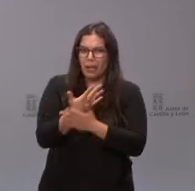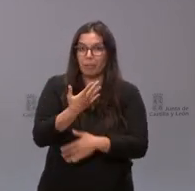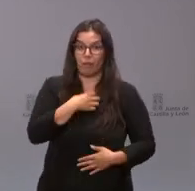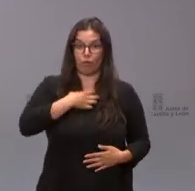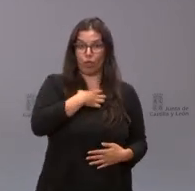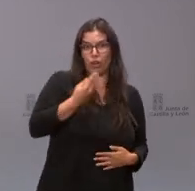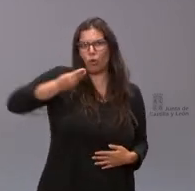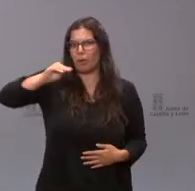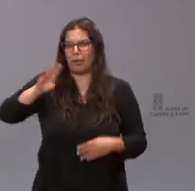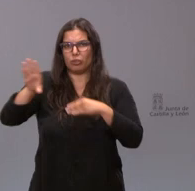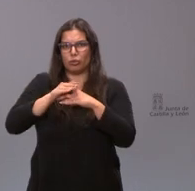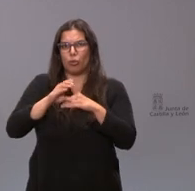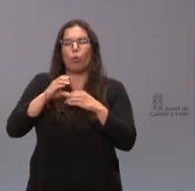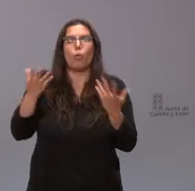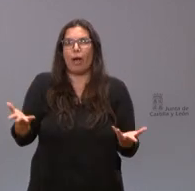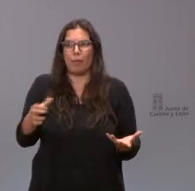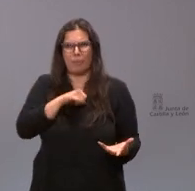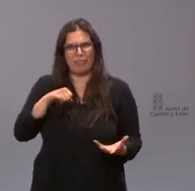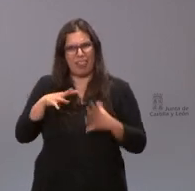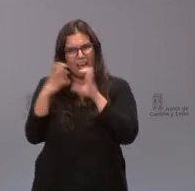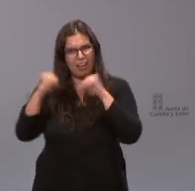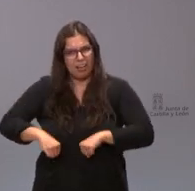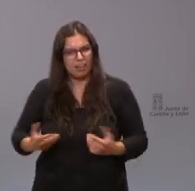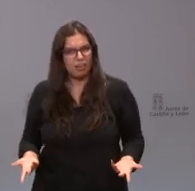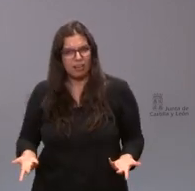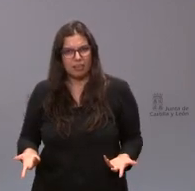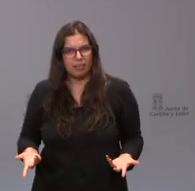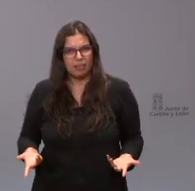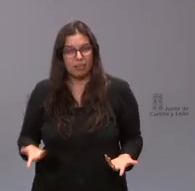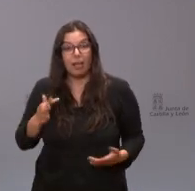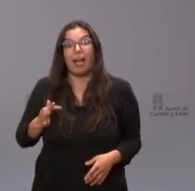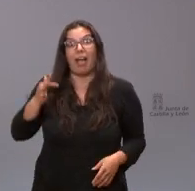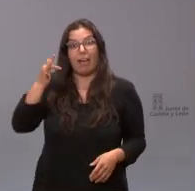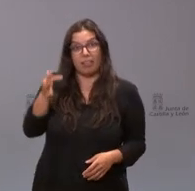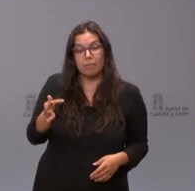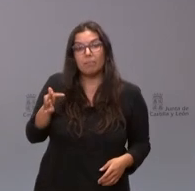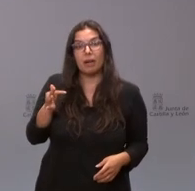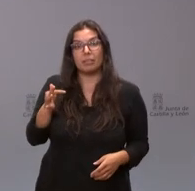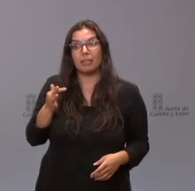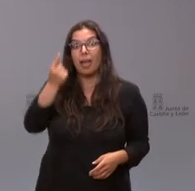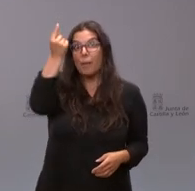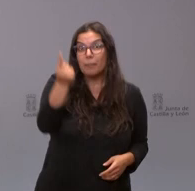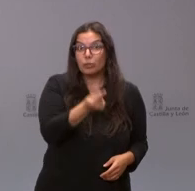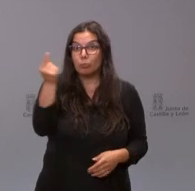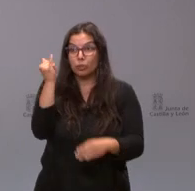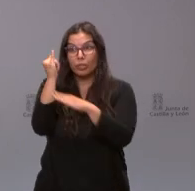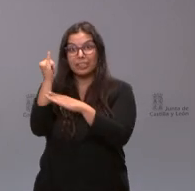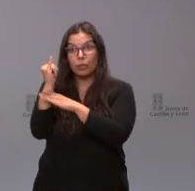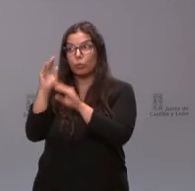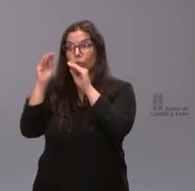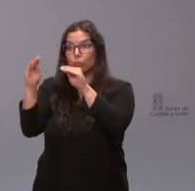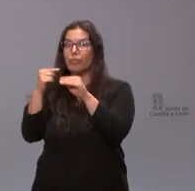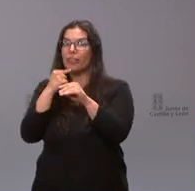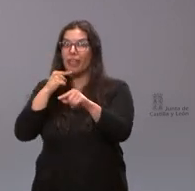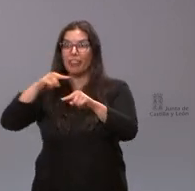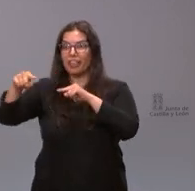funcionario que se hace de manera privada y que además aparecen en los presupuestos del instituto aparecía que el director